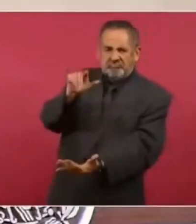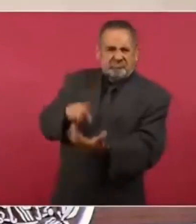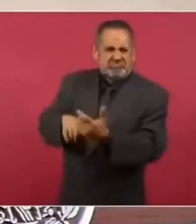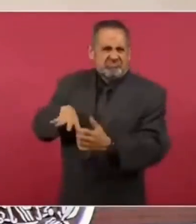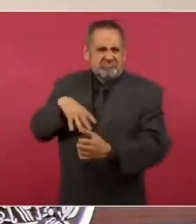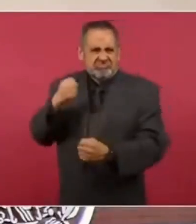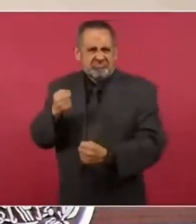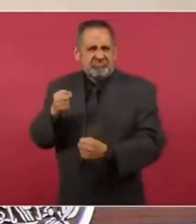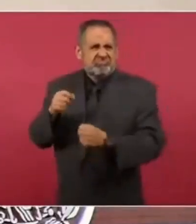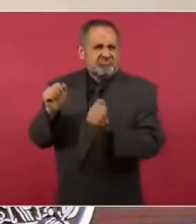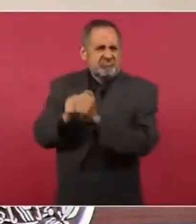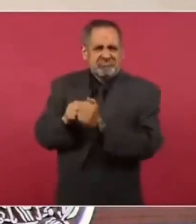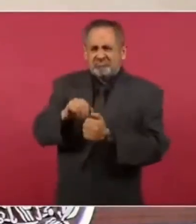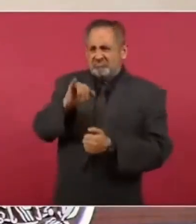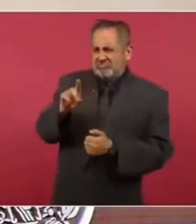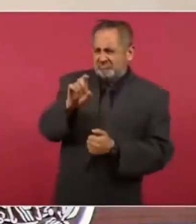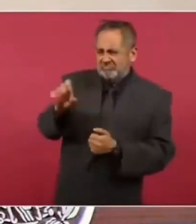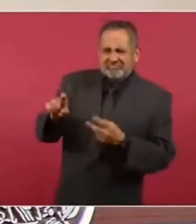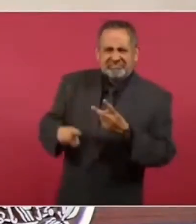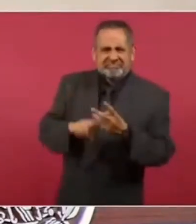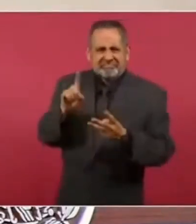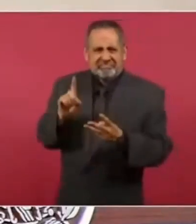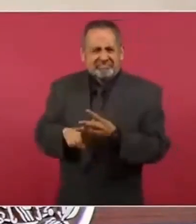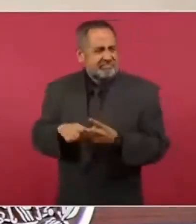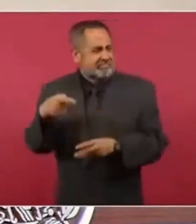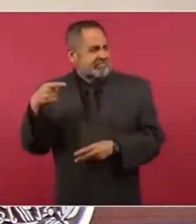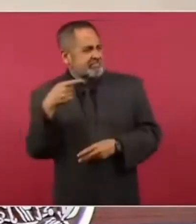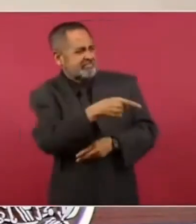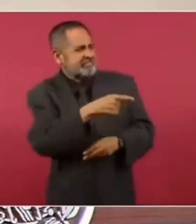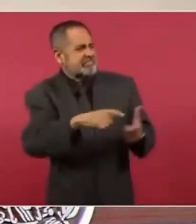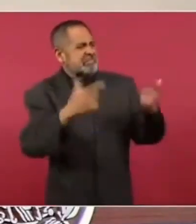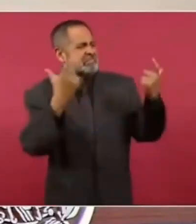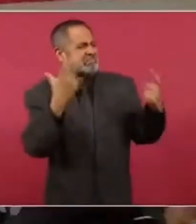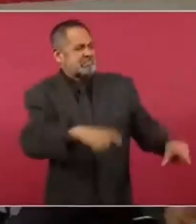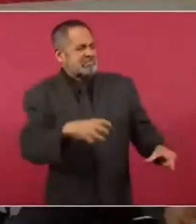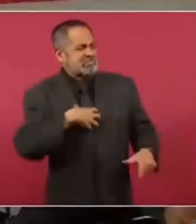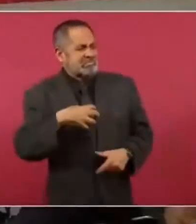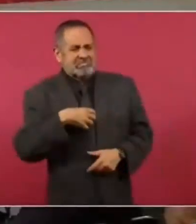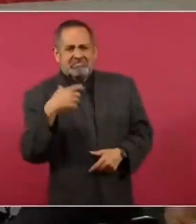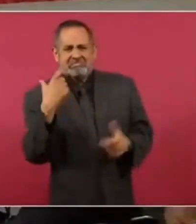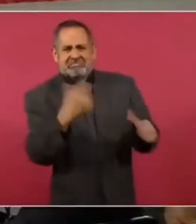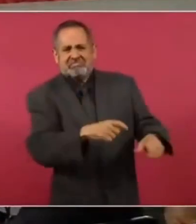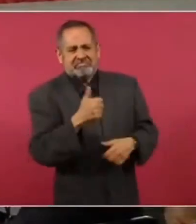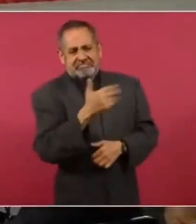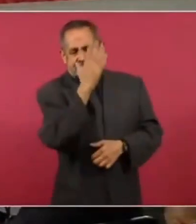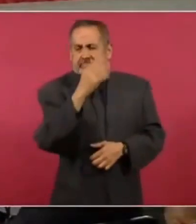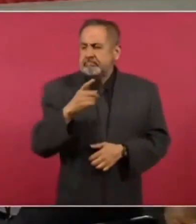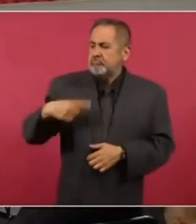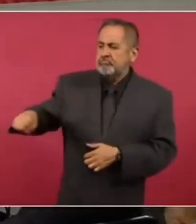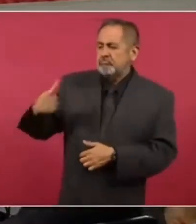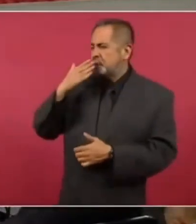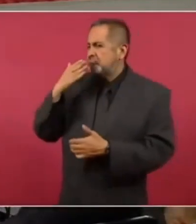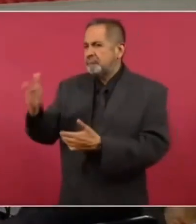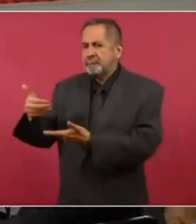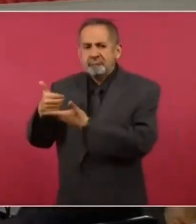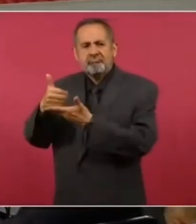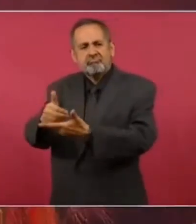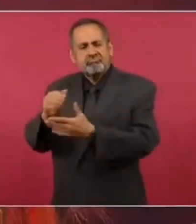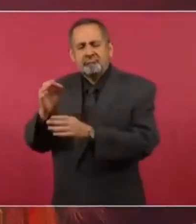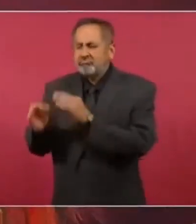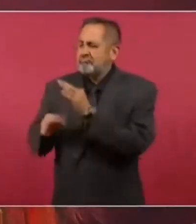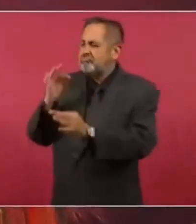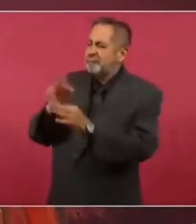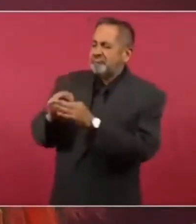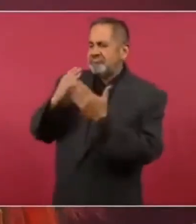hombres de jade y hombres de mierda. Tu mano solidaria ha venido a lavar nuestra fe oxidada